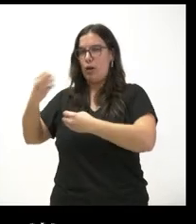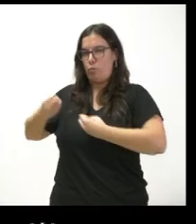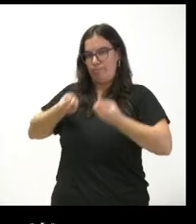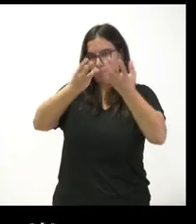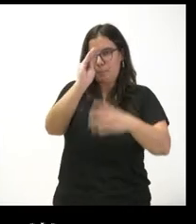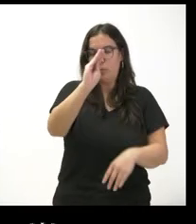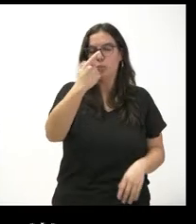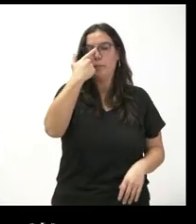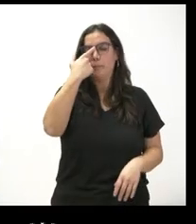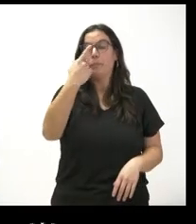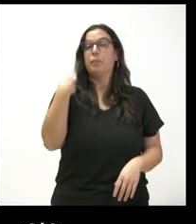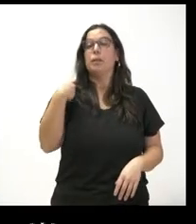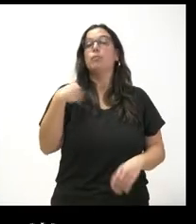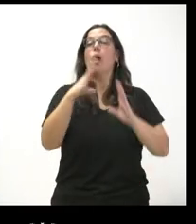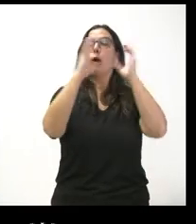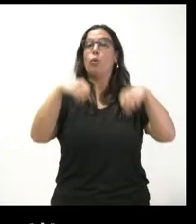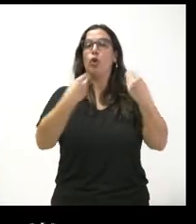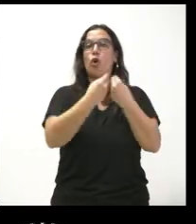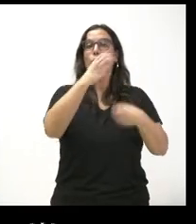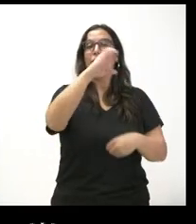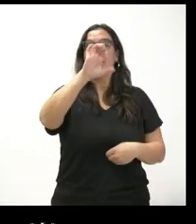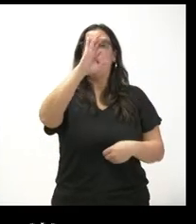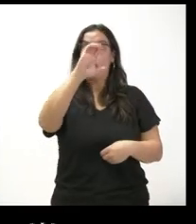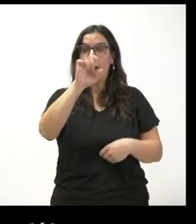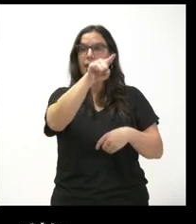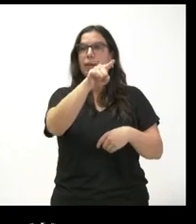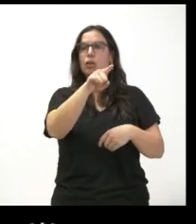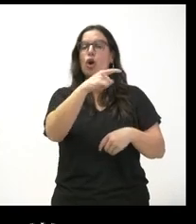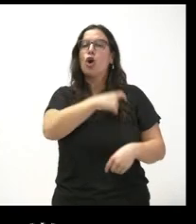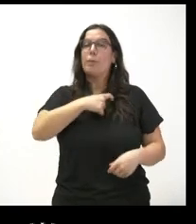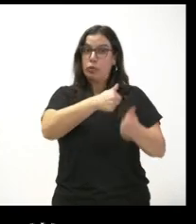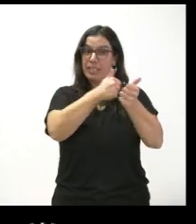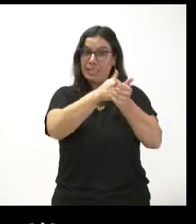este acuerdo de la COE ha pasado por la comisión de secretarios